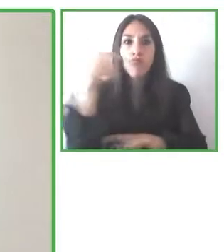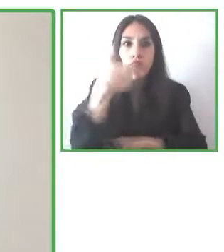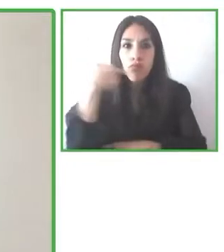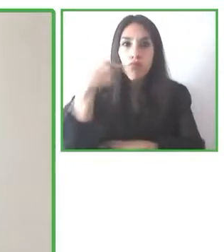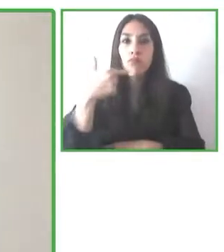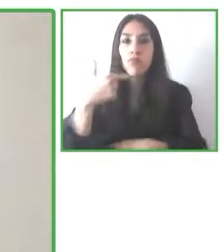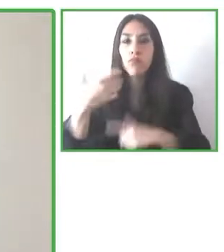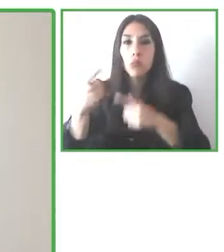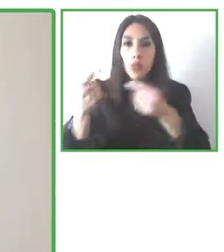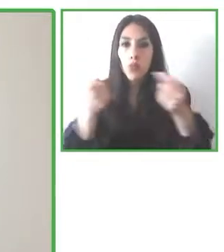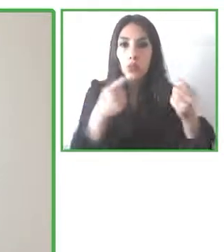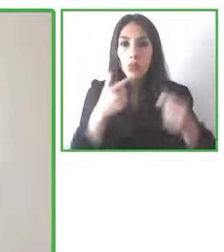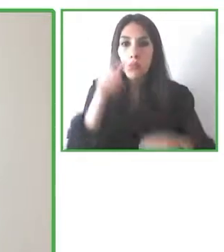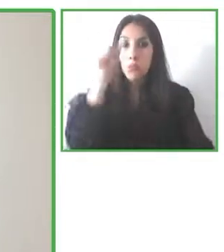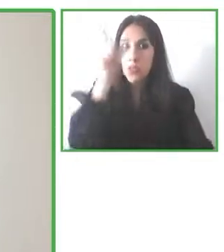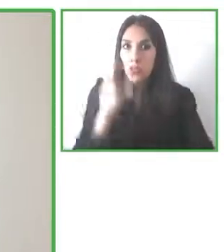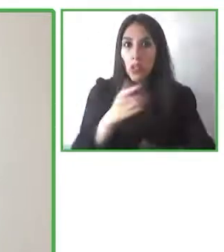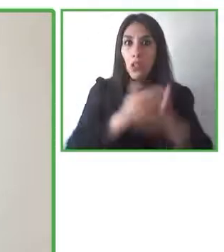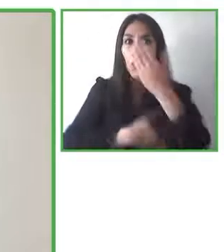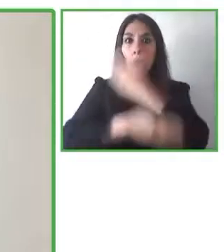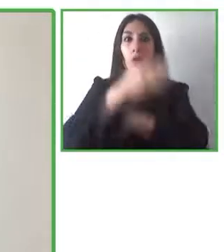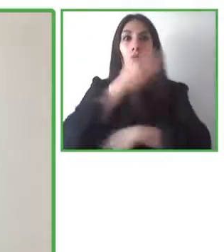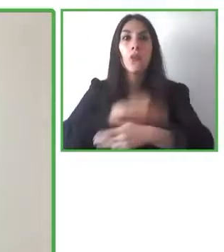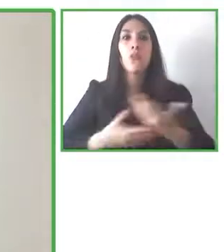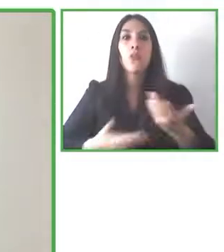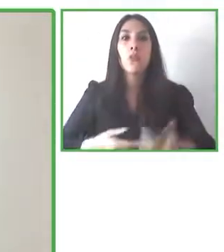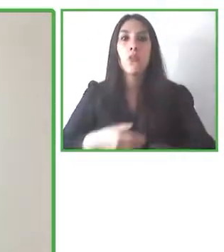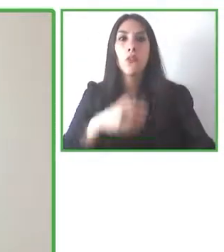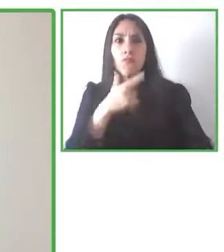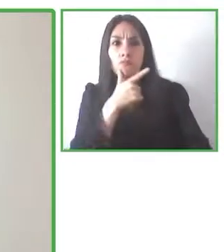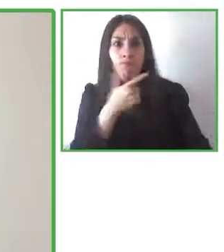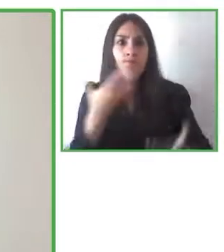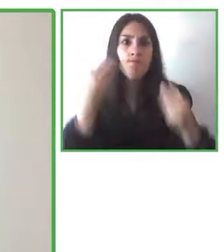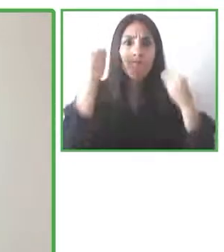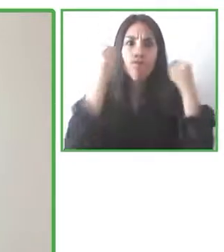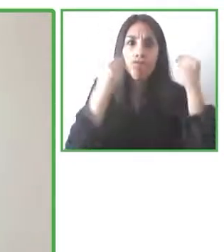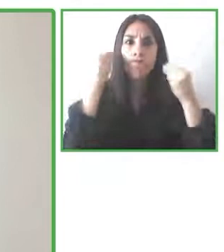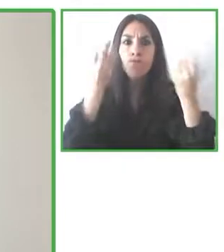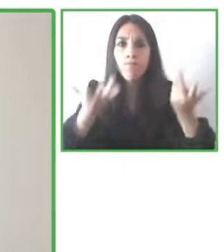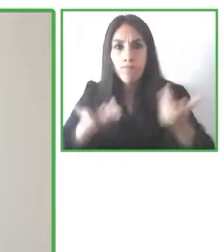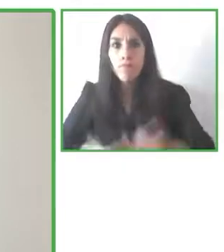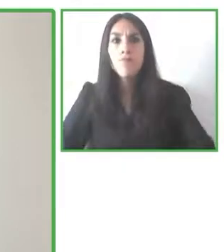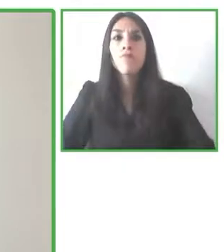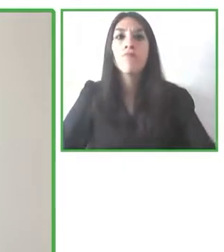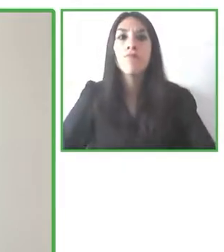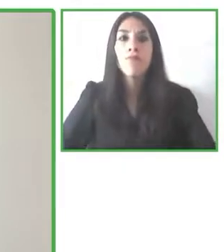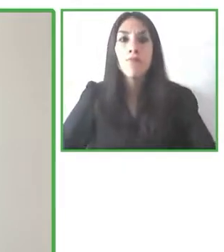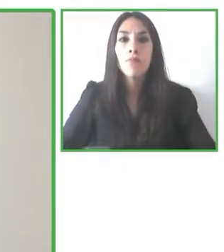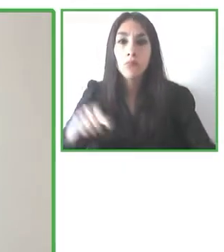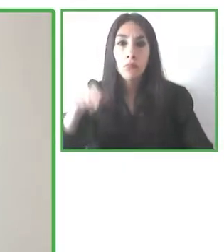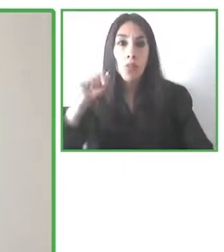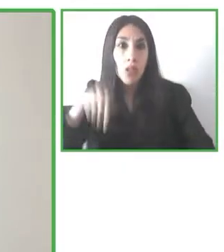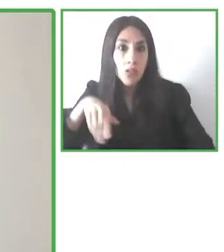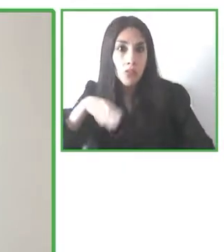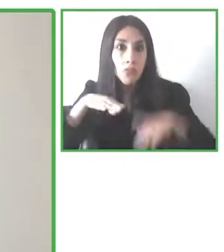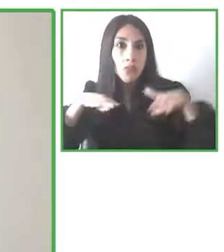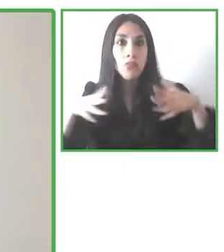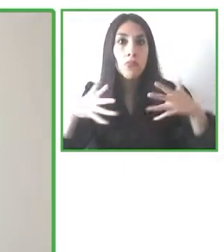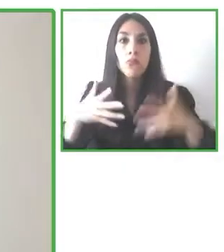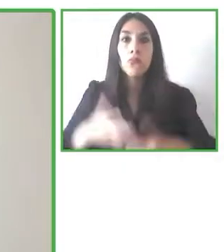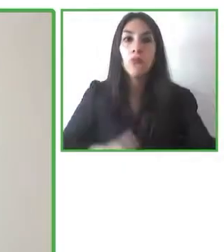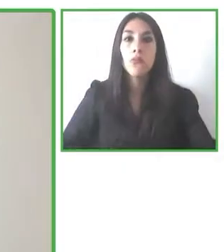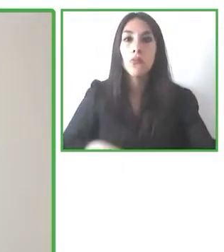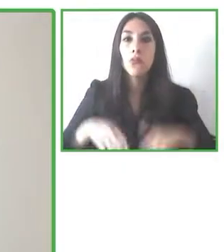y se la ha arrebatado sin tener tarjeta de aparcamiento. Creo que Park for This o Park to This realmente puede